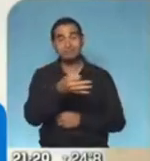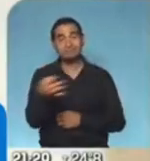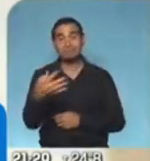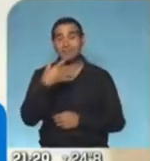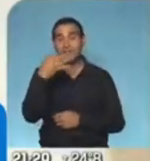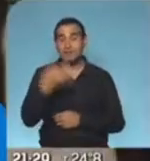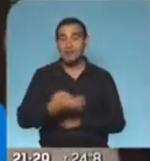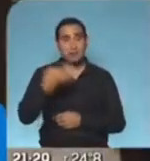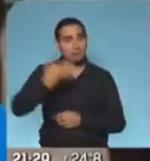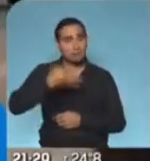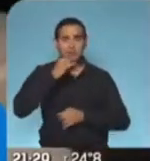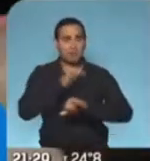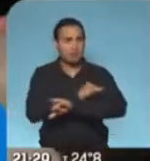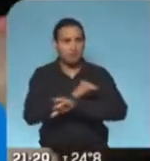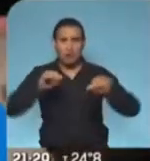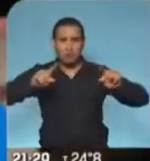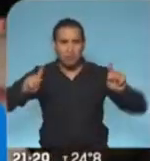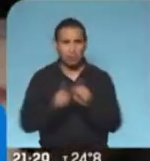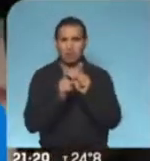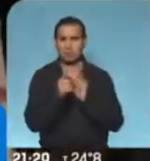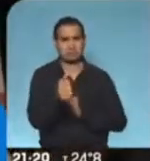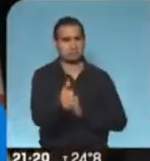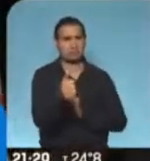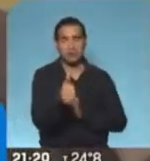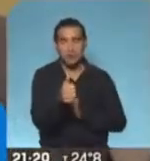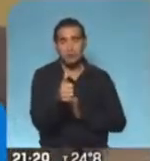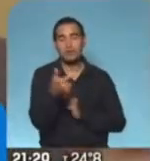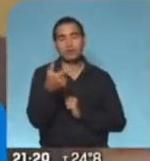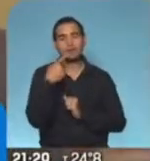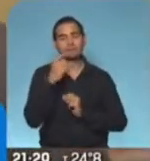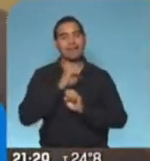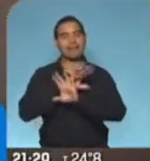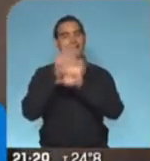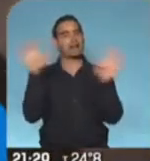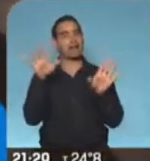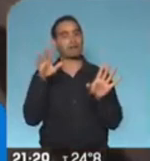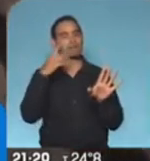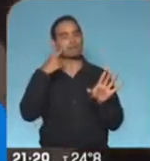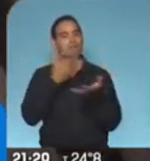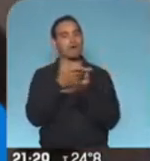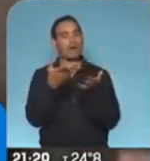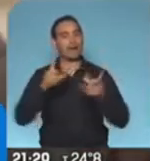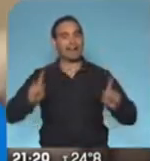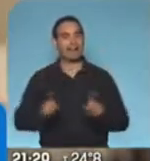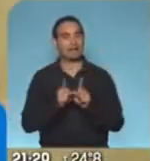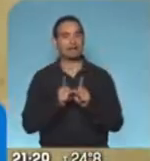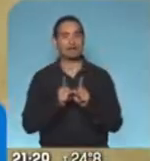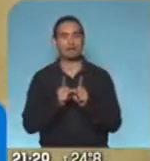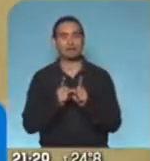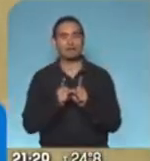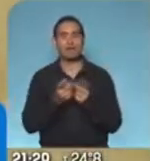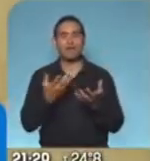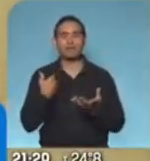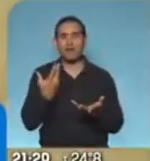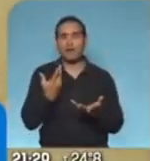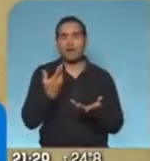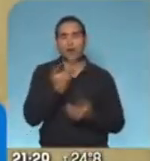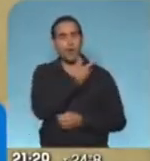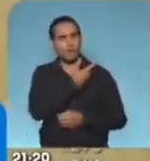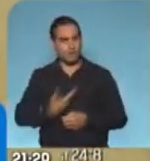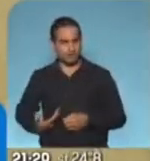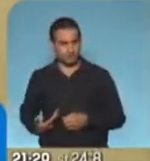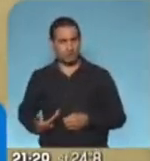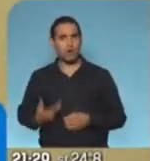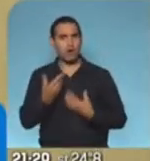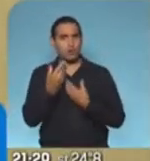buen informe, muy buen resumen, porque certifica brevemente lo que se está disponiendo del gobierno